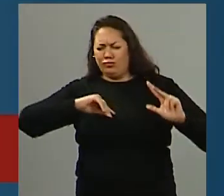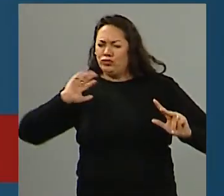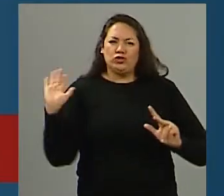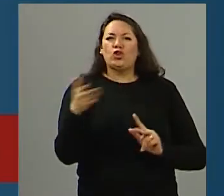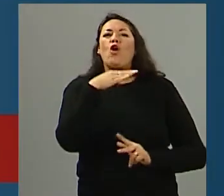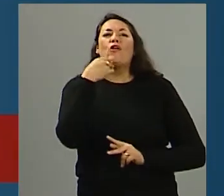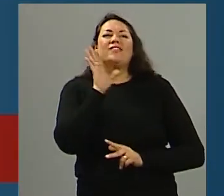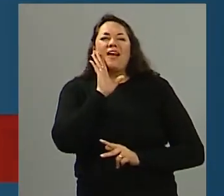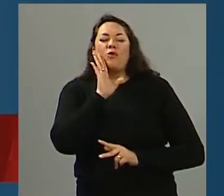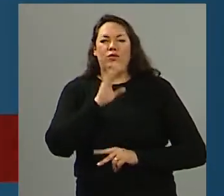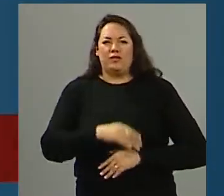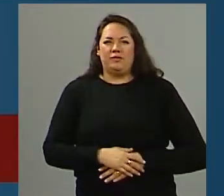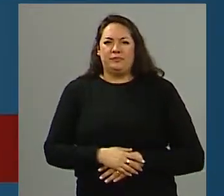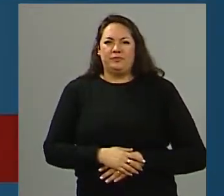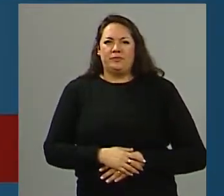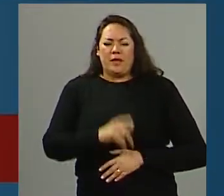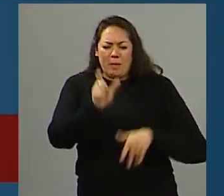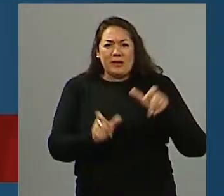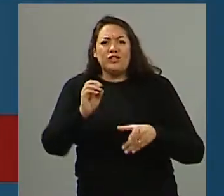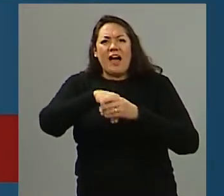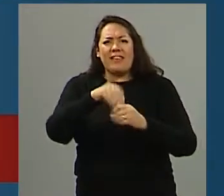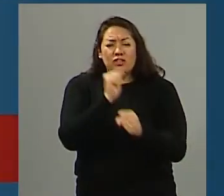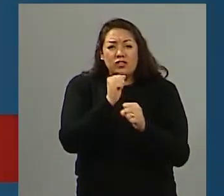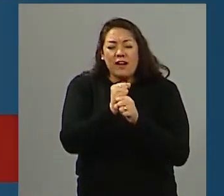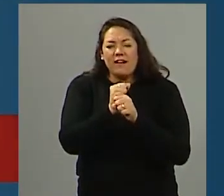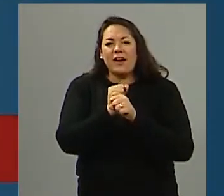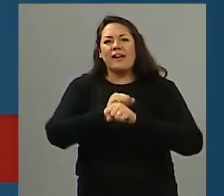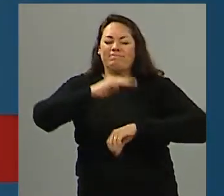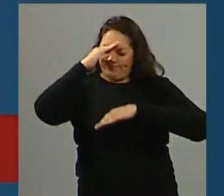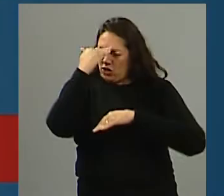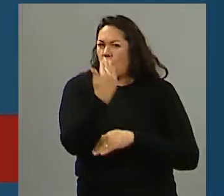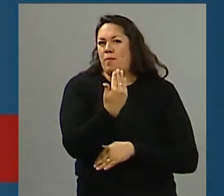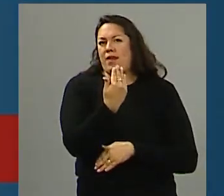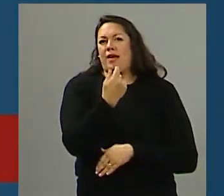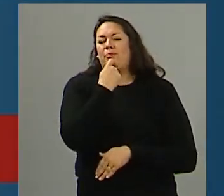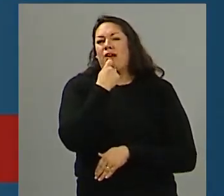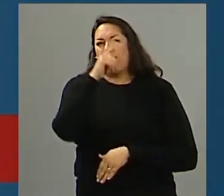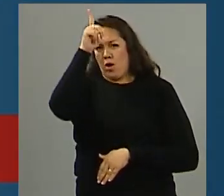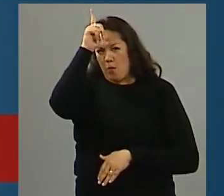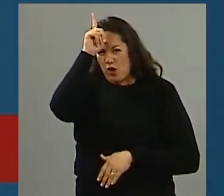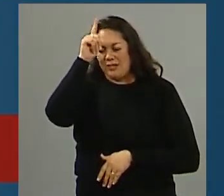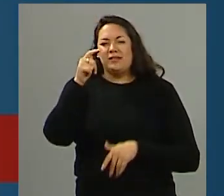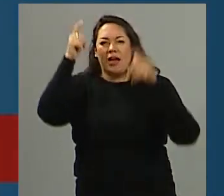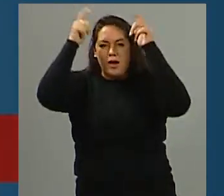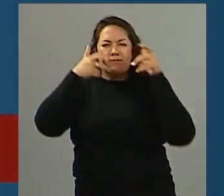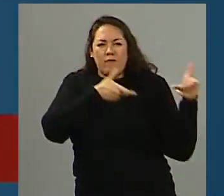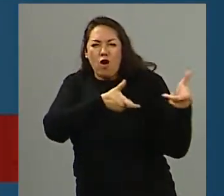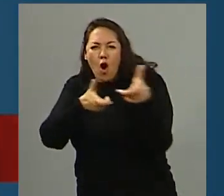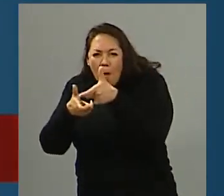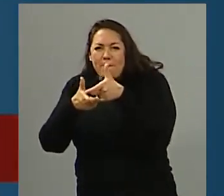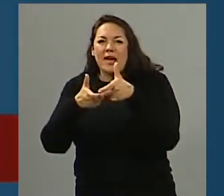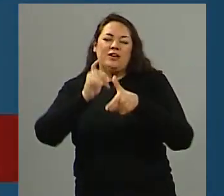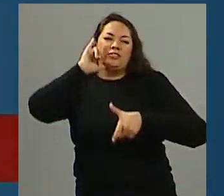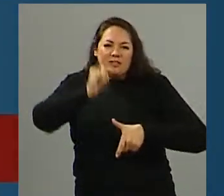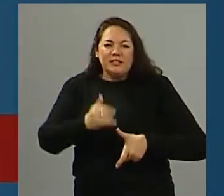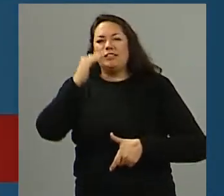recuerdo a aquellos que trabajaron por esta cuestión y que perdieron la vida como policías y bomberos, ¿no? Fundamentalmente. Pero